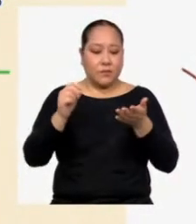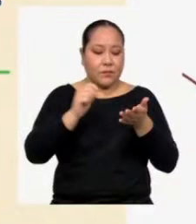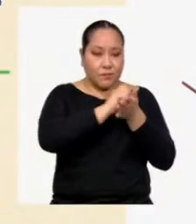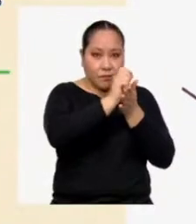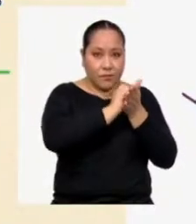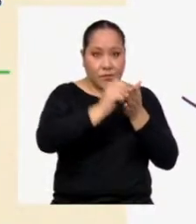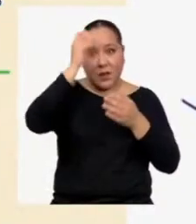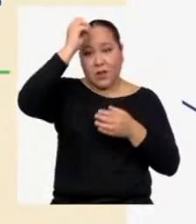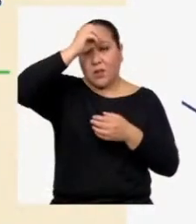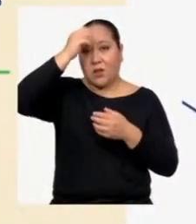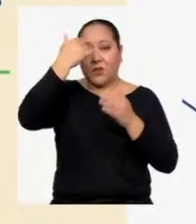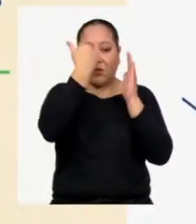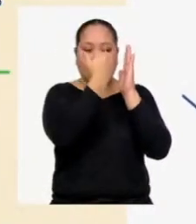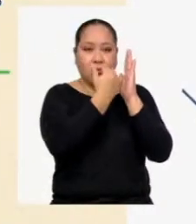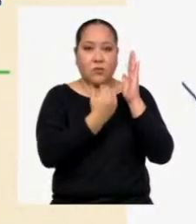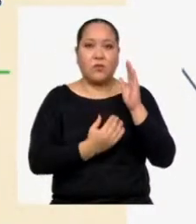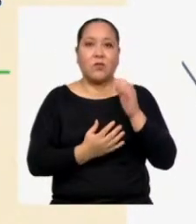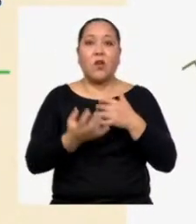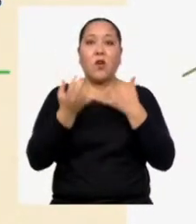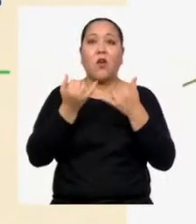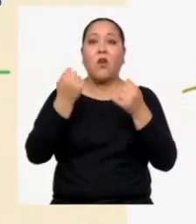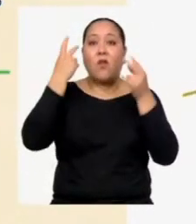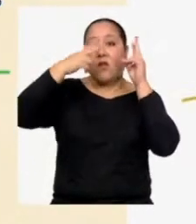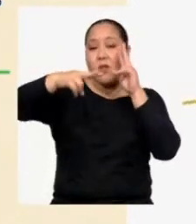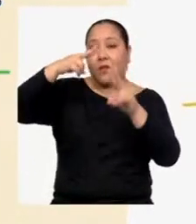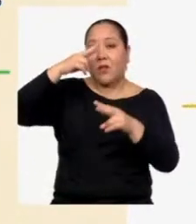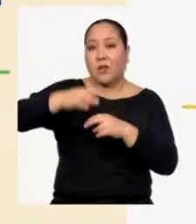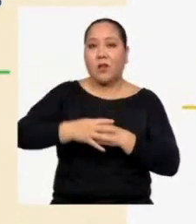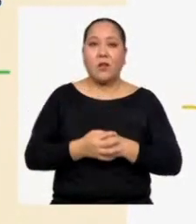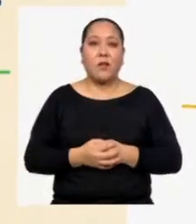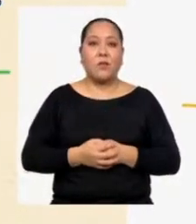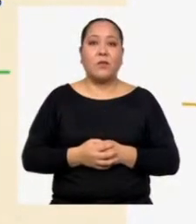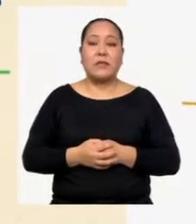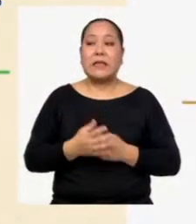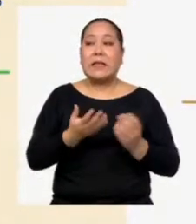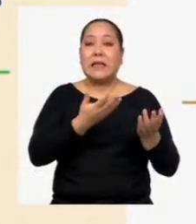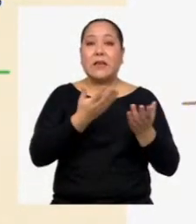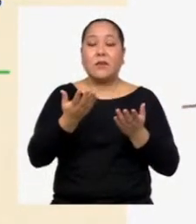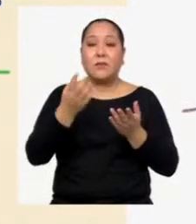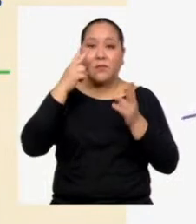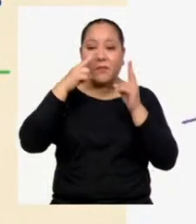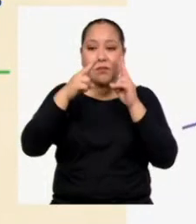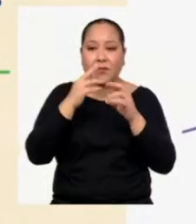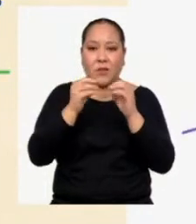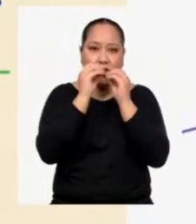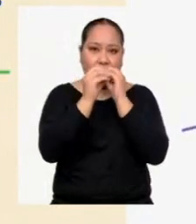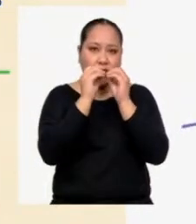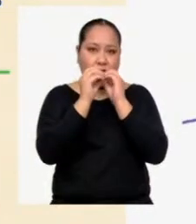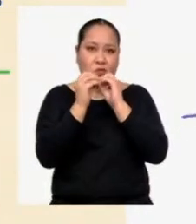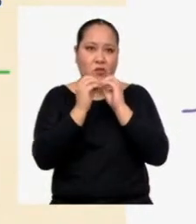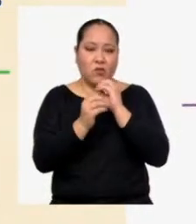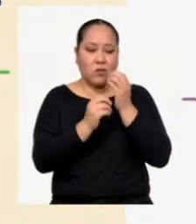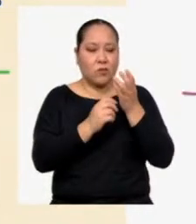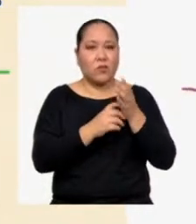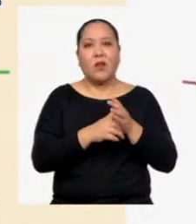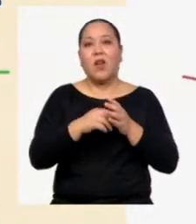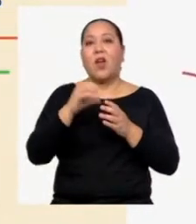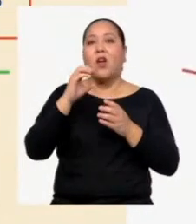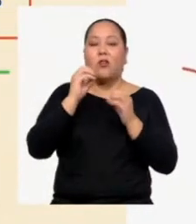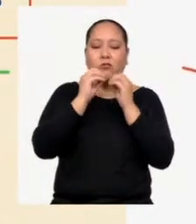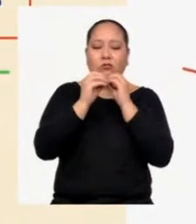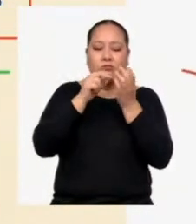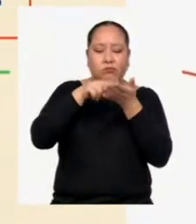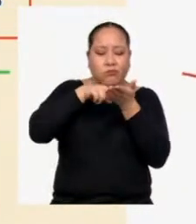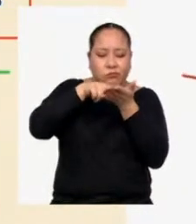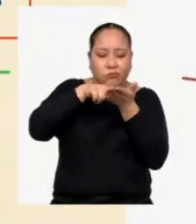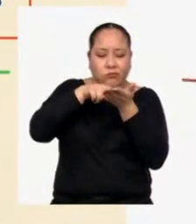su estructura. Hoy revisaremos nuestro borrador y llevaremos a cabo la corrección, redacción y difusión